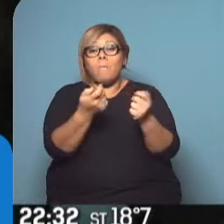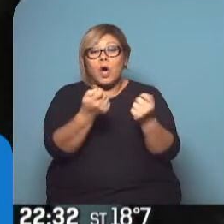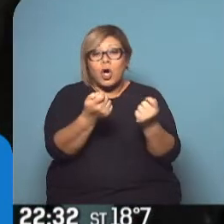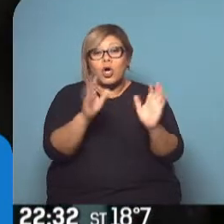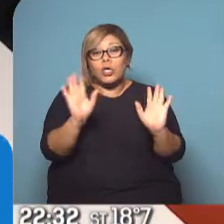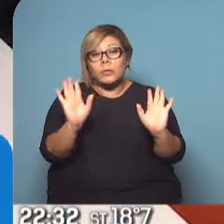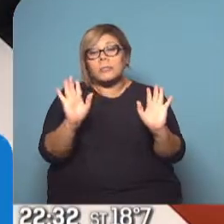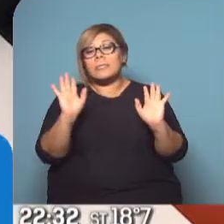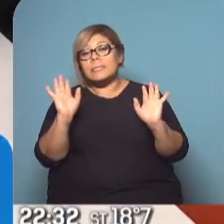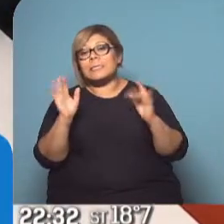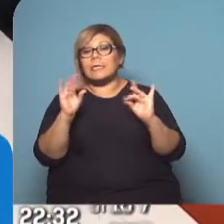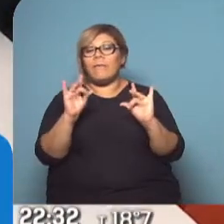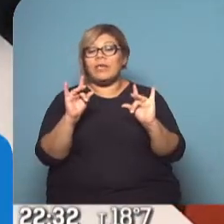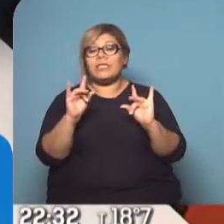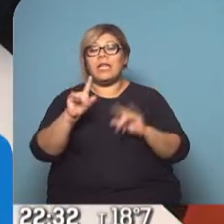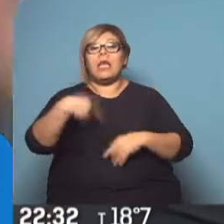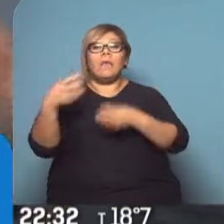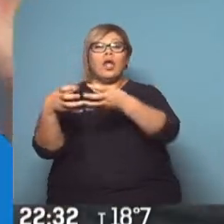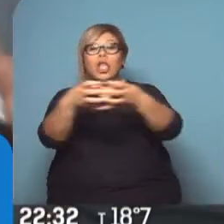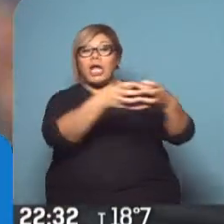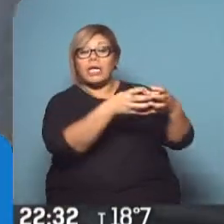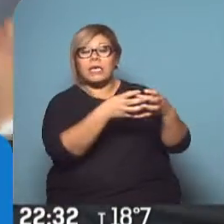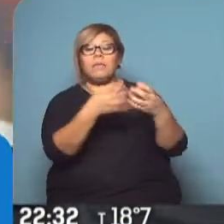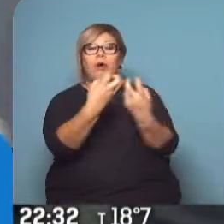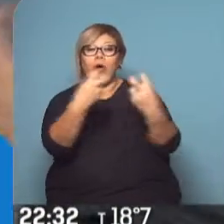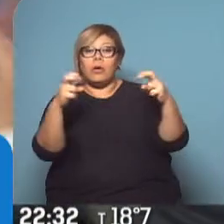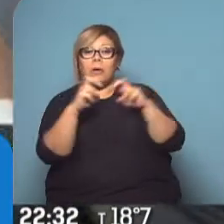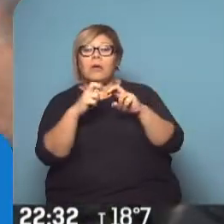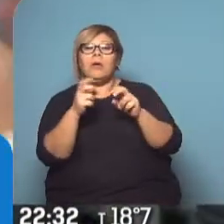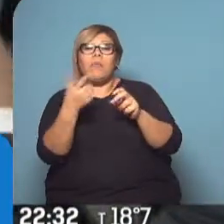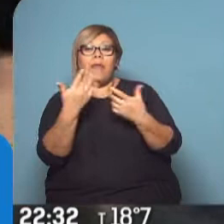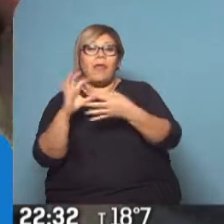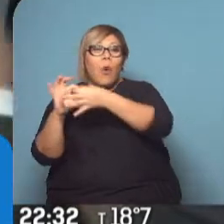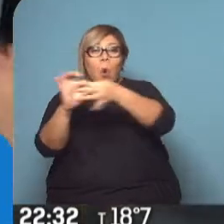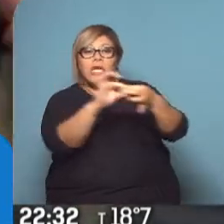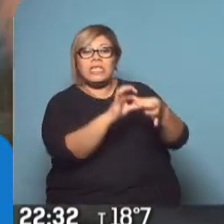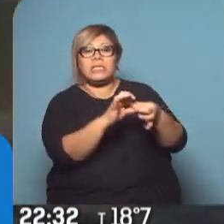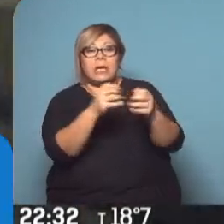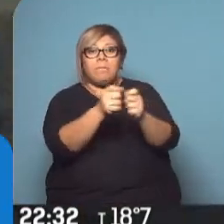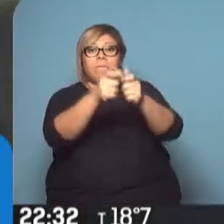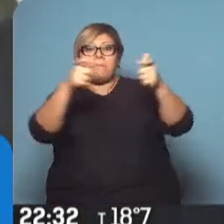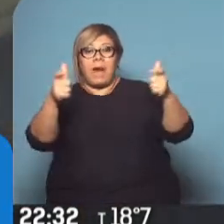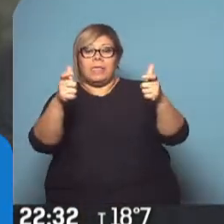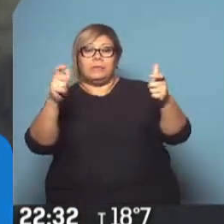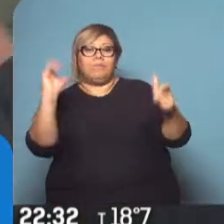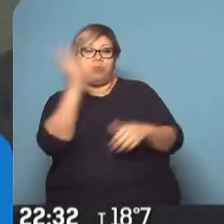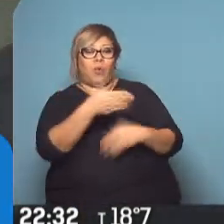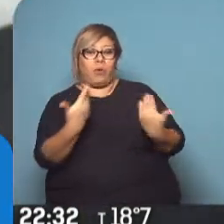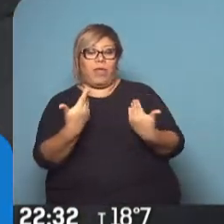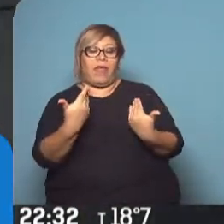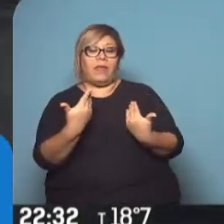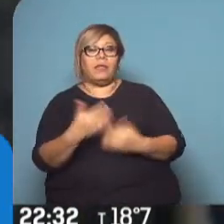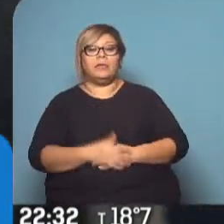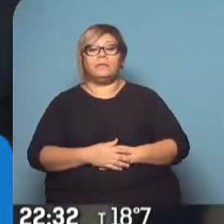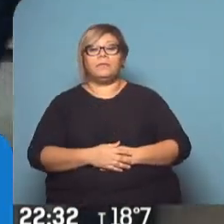pueden bloquear las medidas de gobierno, o incluso forzar un cambio de gobierno o elecciones anticipadas. Decidido a no